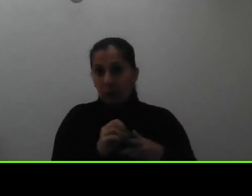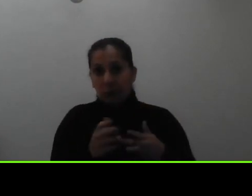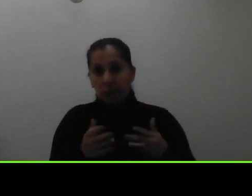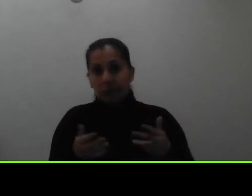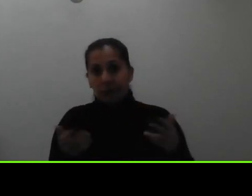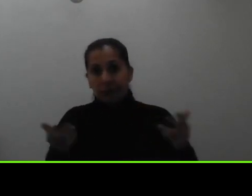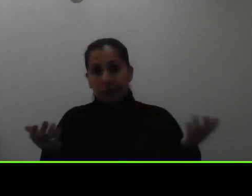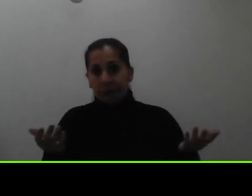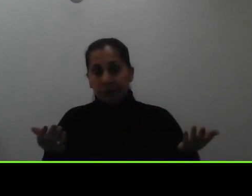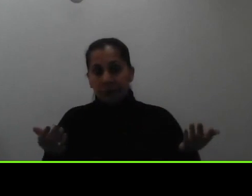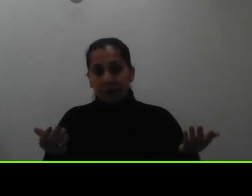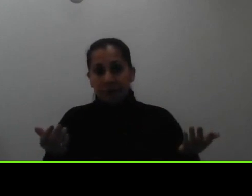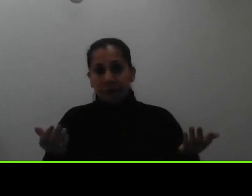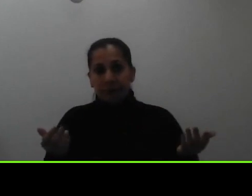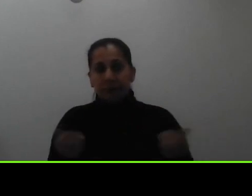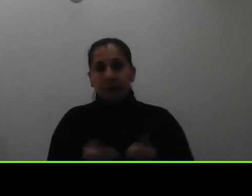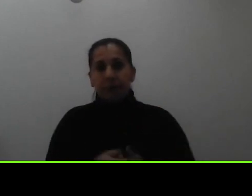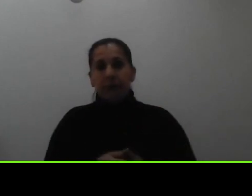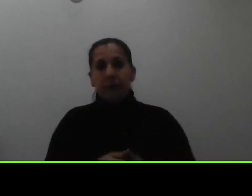pero también